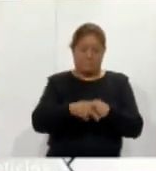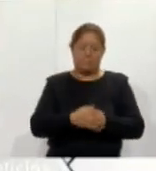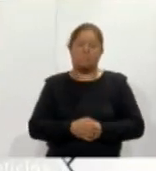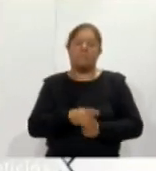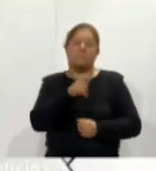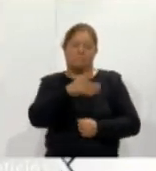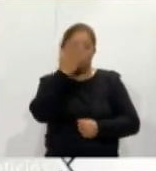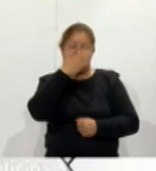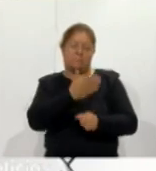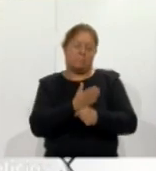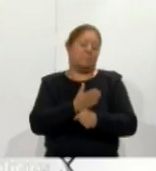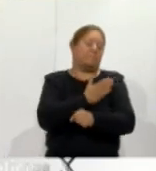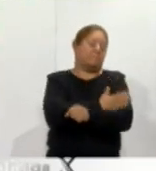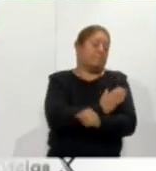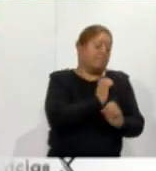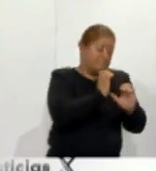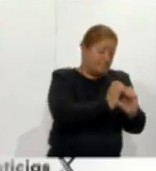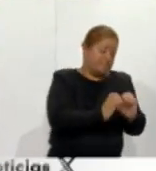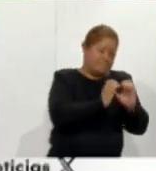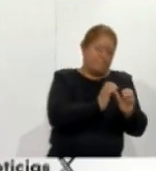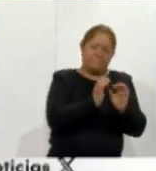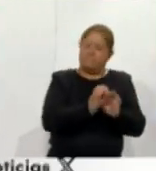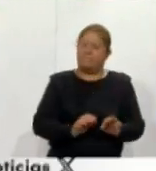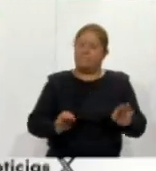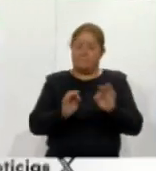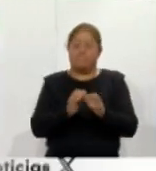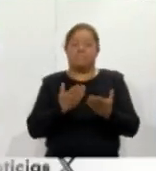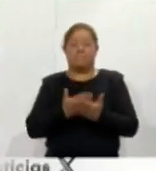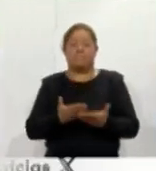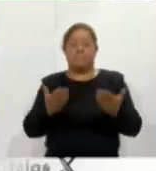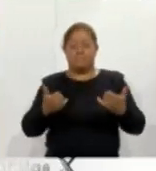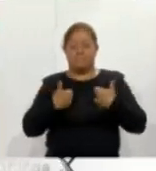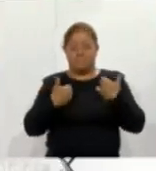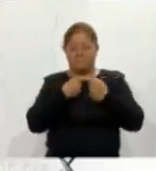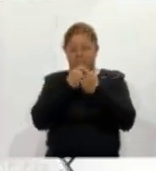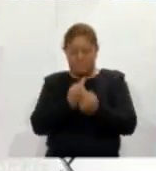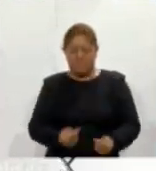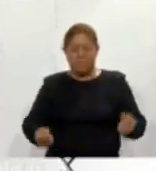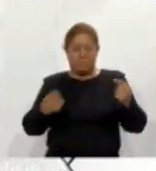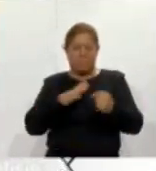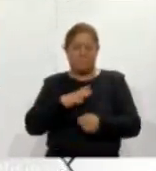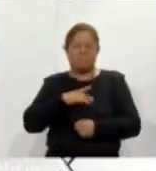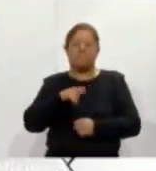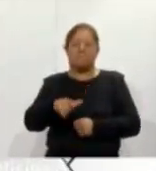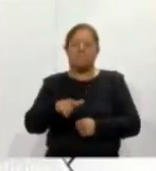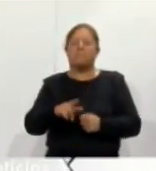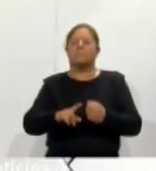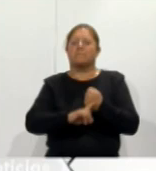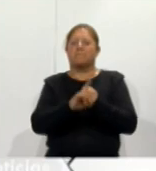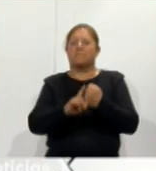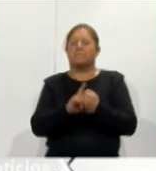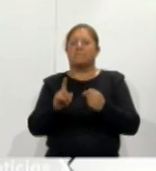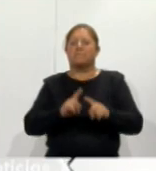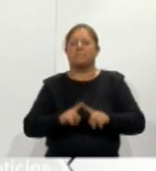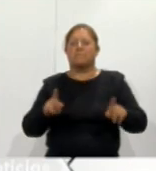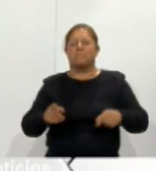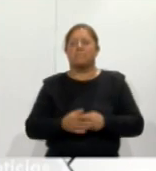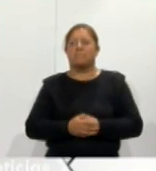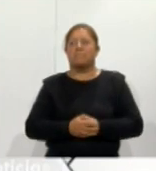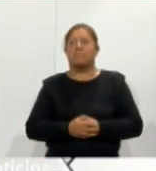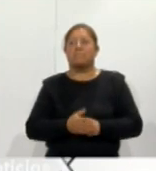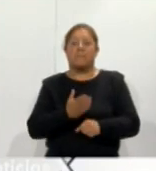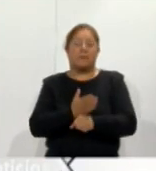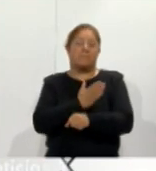que la prevención es fundamental ya que hoy los infantes y jóvenes están expuestos a diversas problemáticas la prevención de